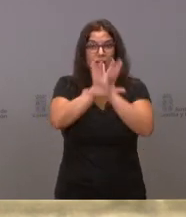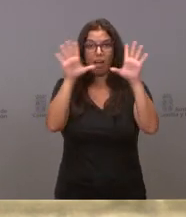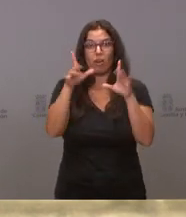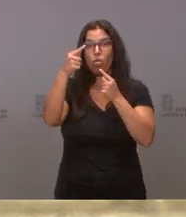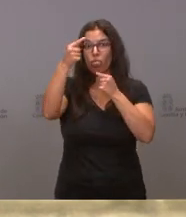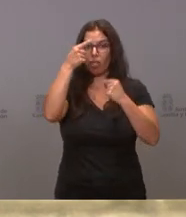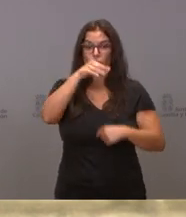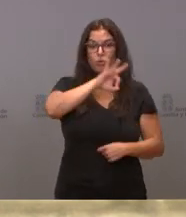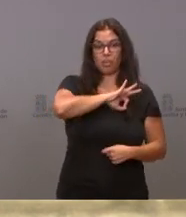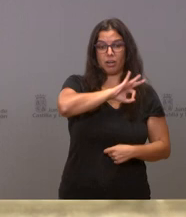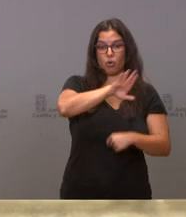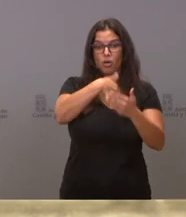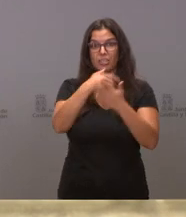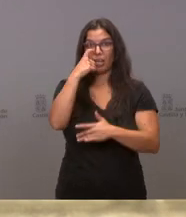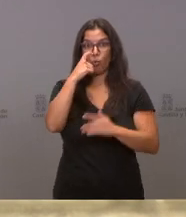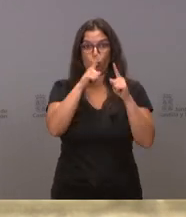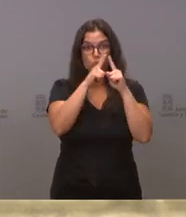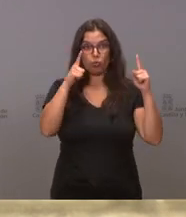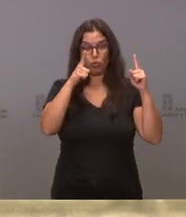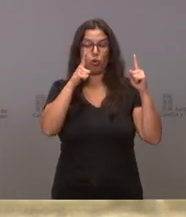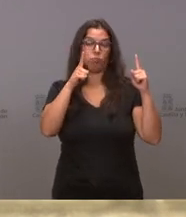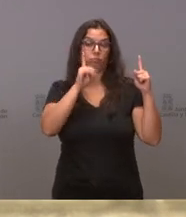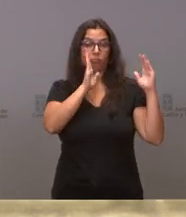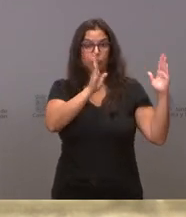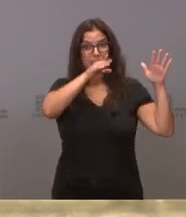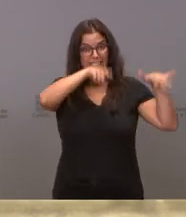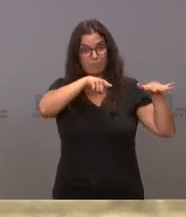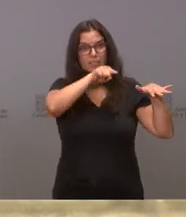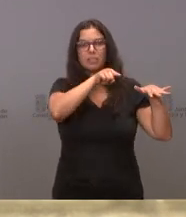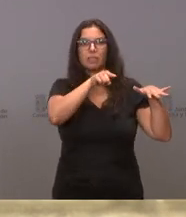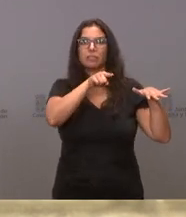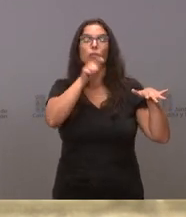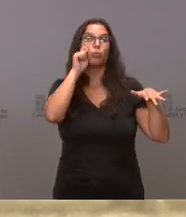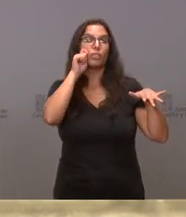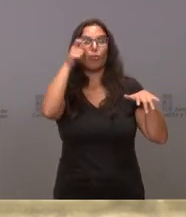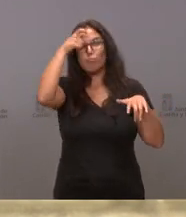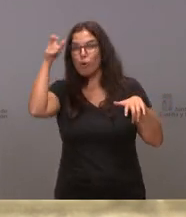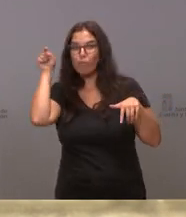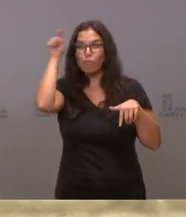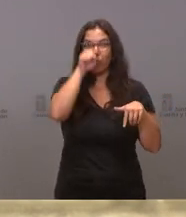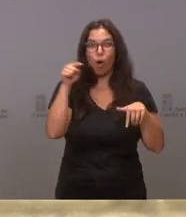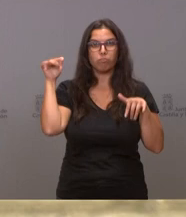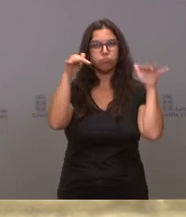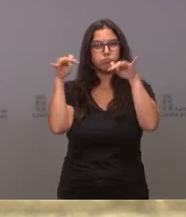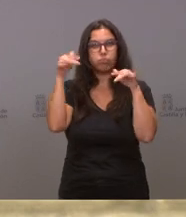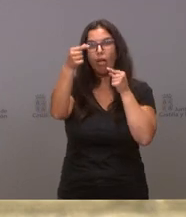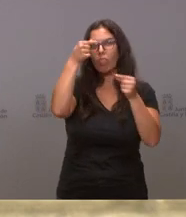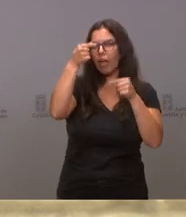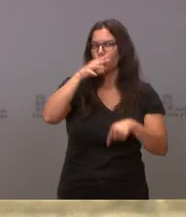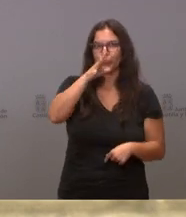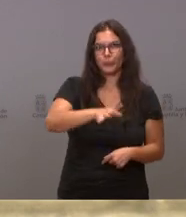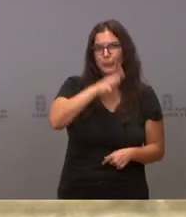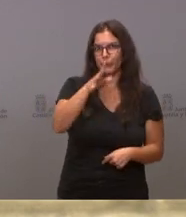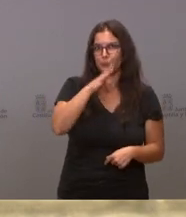tenido o conocemos del turismo rural son, sin duda, espectaculares. Nos vuelve a colocar como